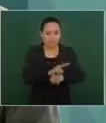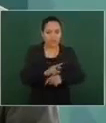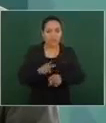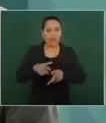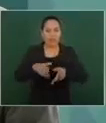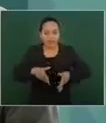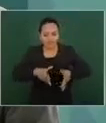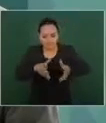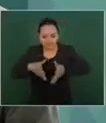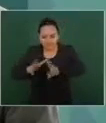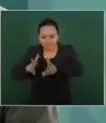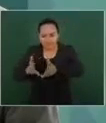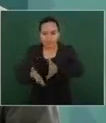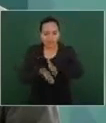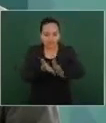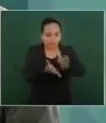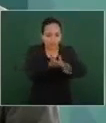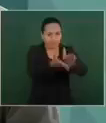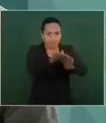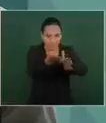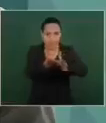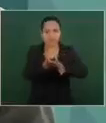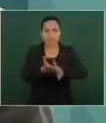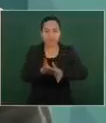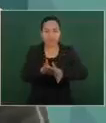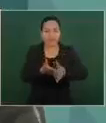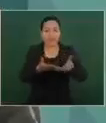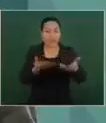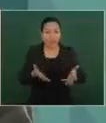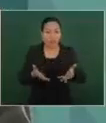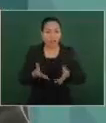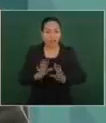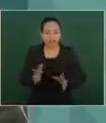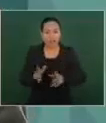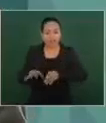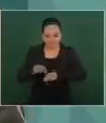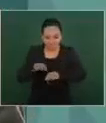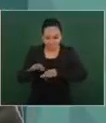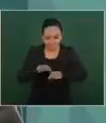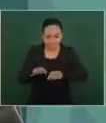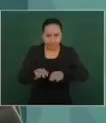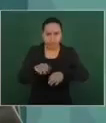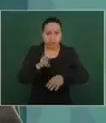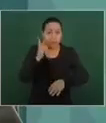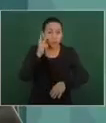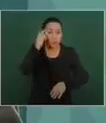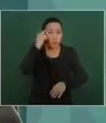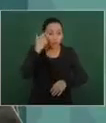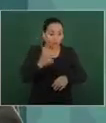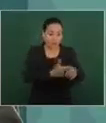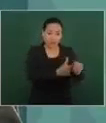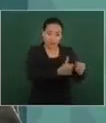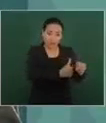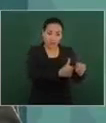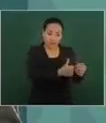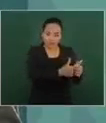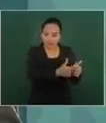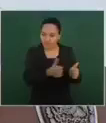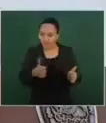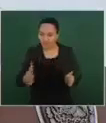que se está construyendo de Puerto Escondido a Oaxaca, que es